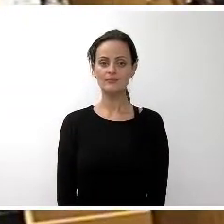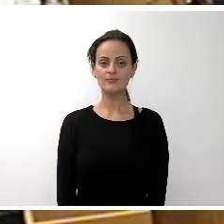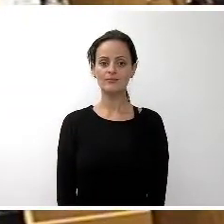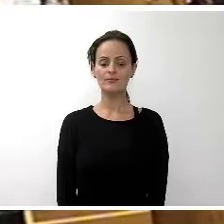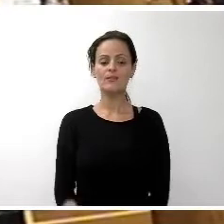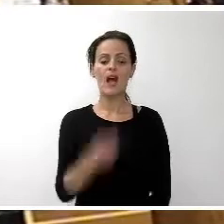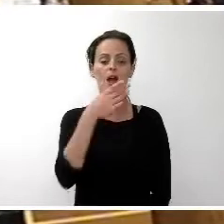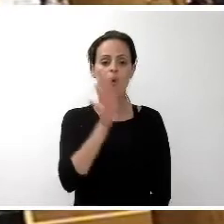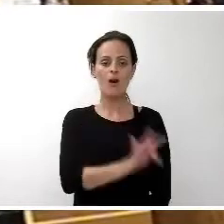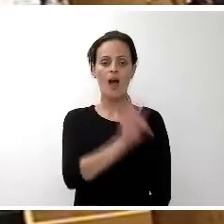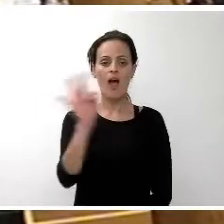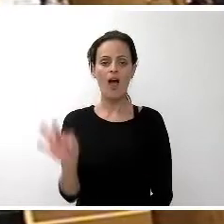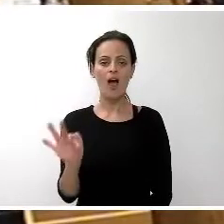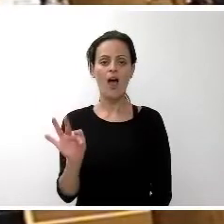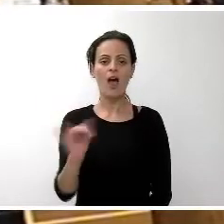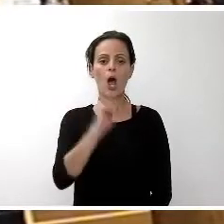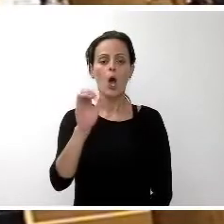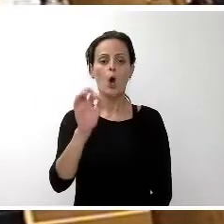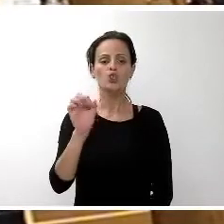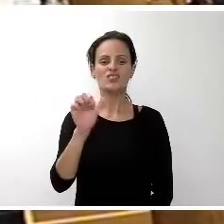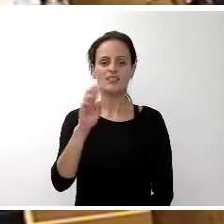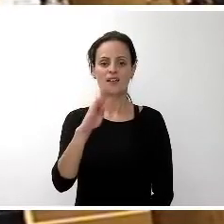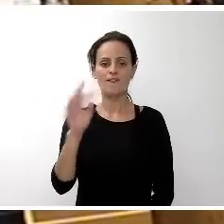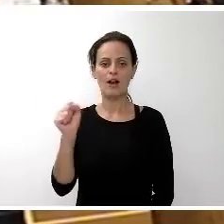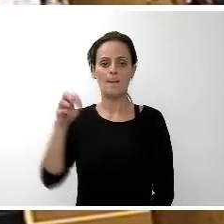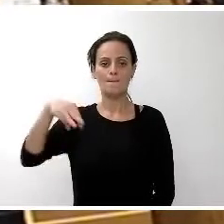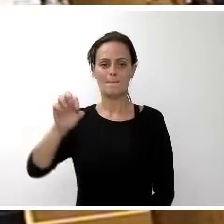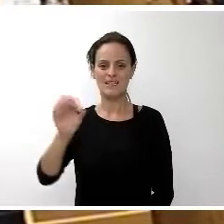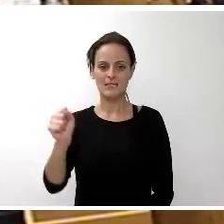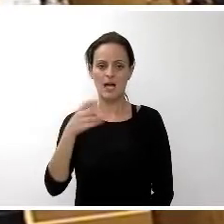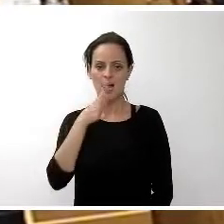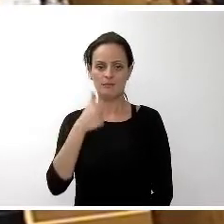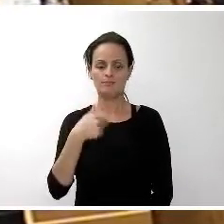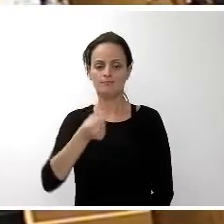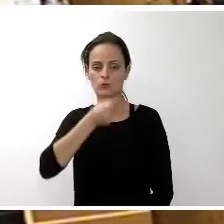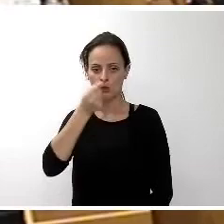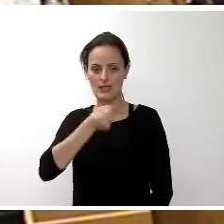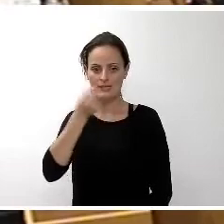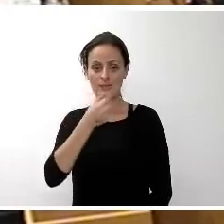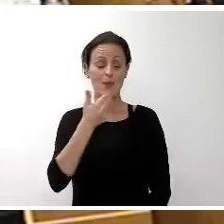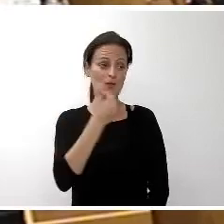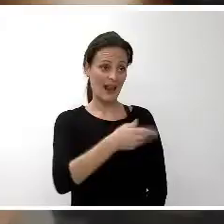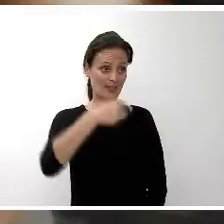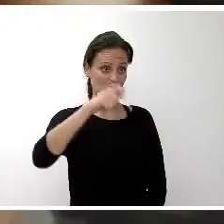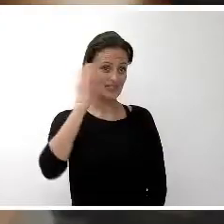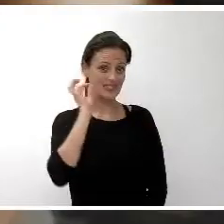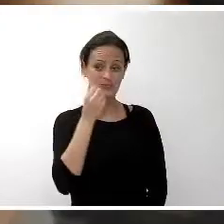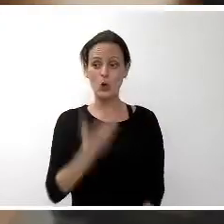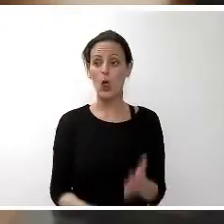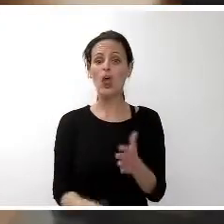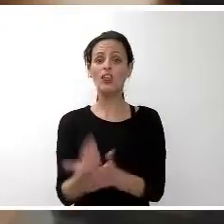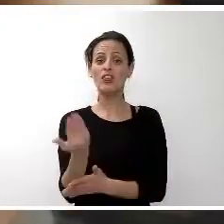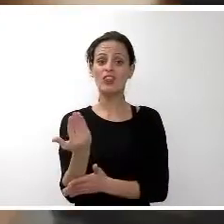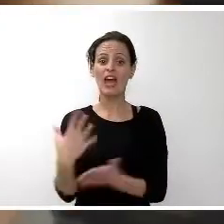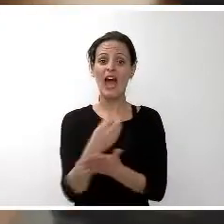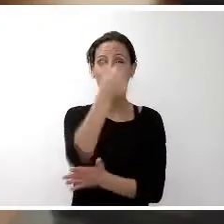Toma la palabra doña Josefa Mesa, portavoz del Grupo Socialista. Gracias, presidenta. Buenos días a todos